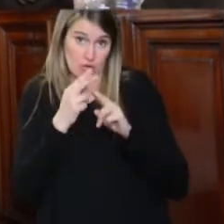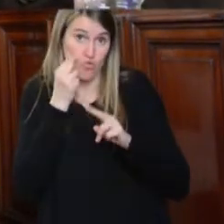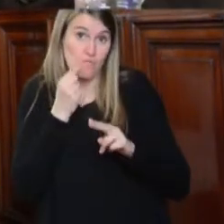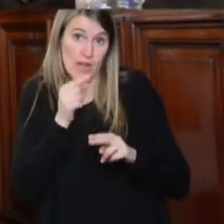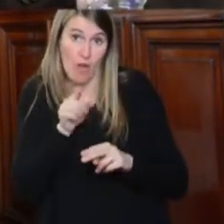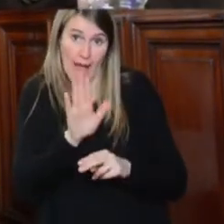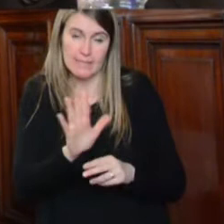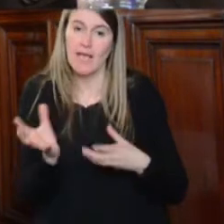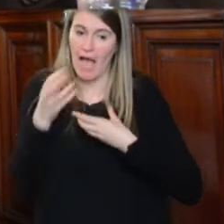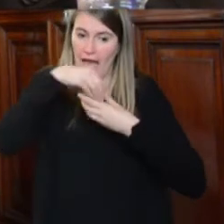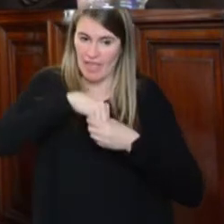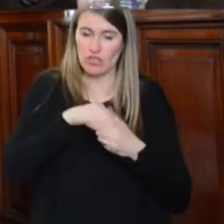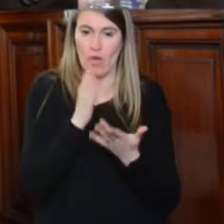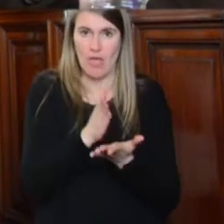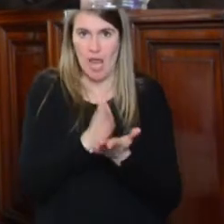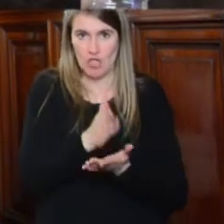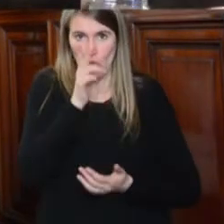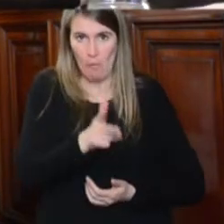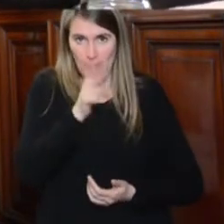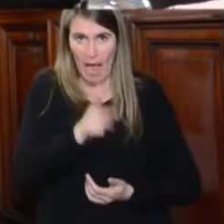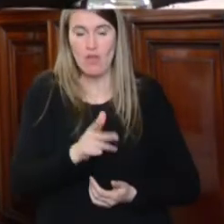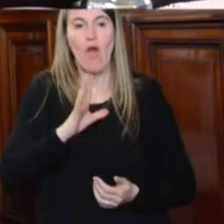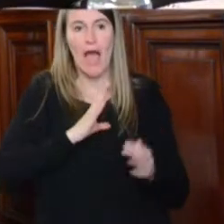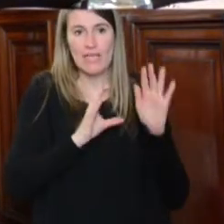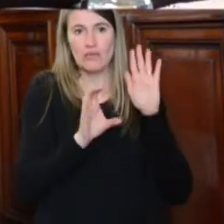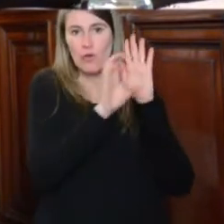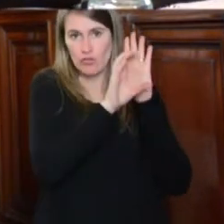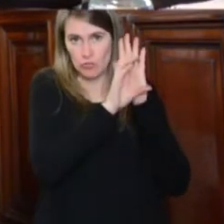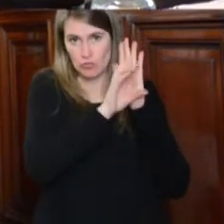El Estado, por